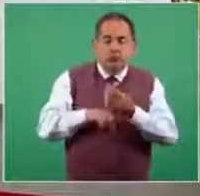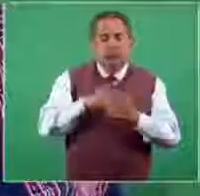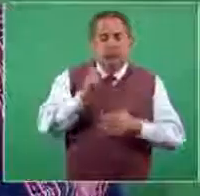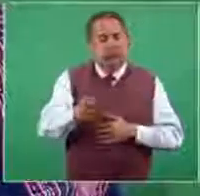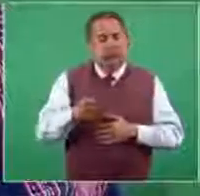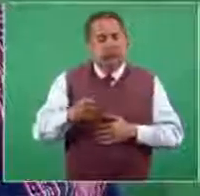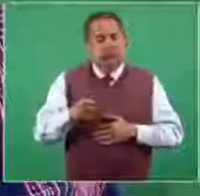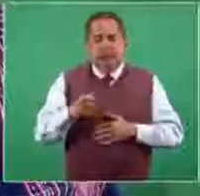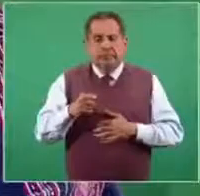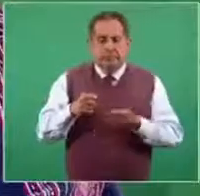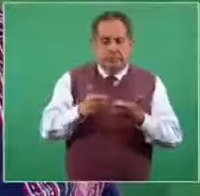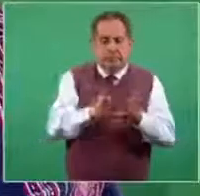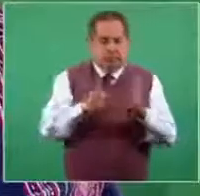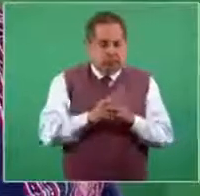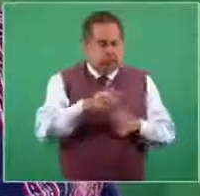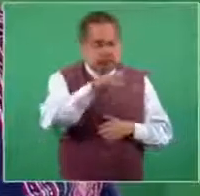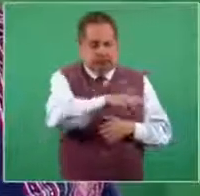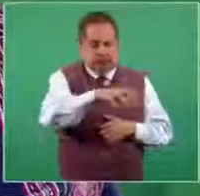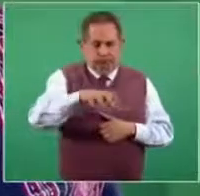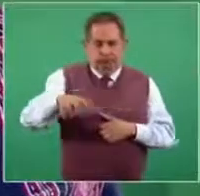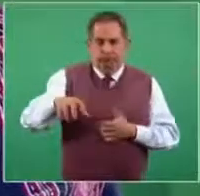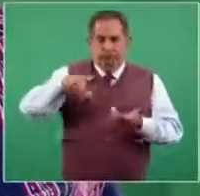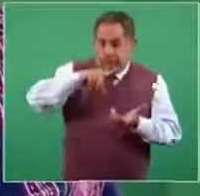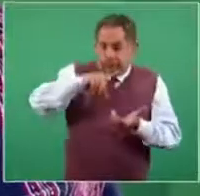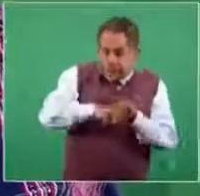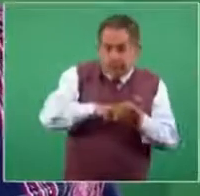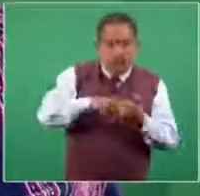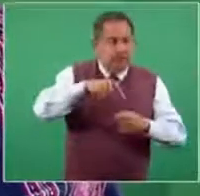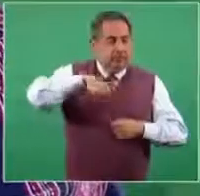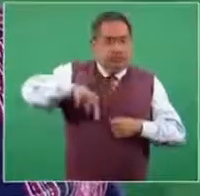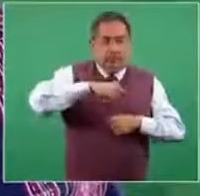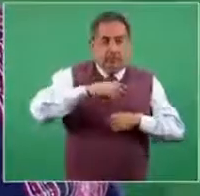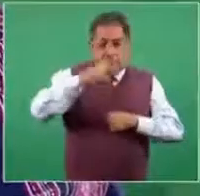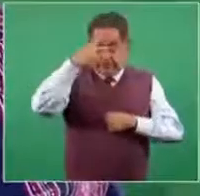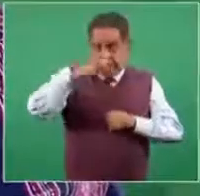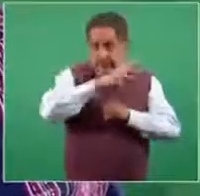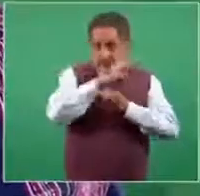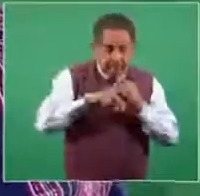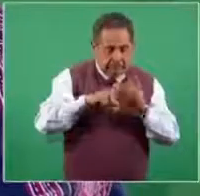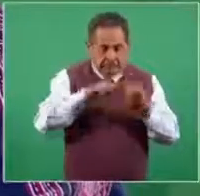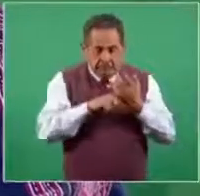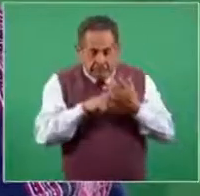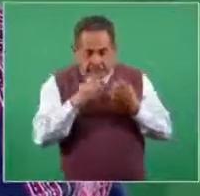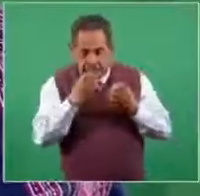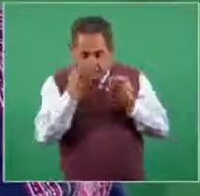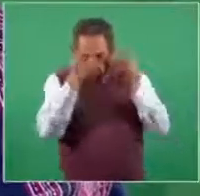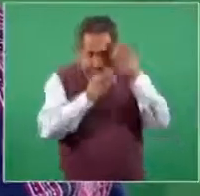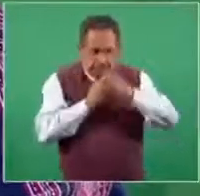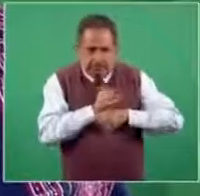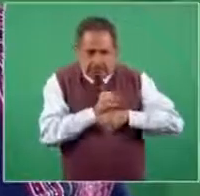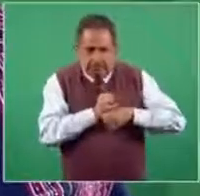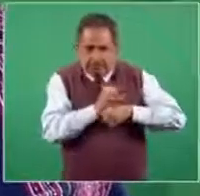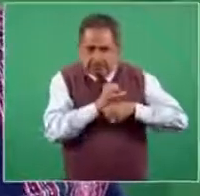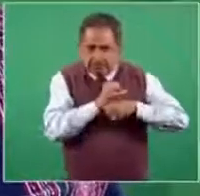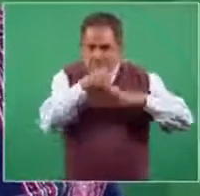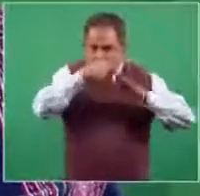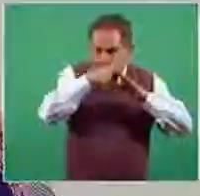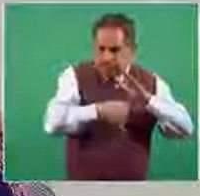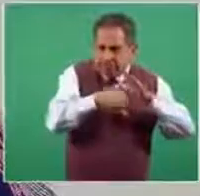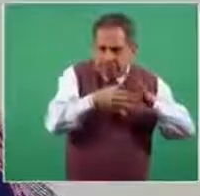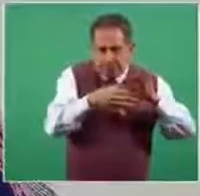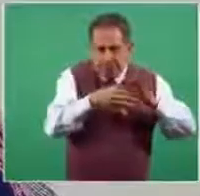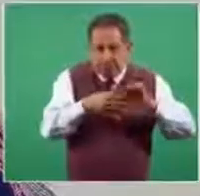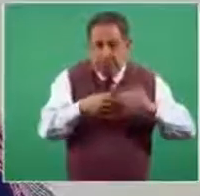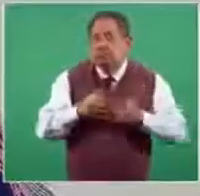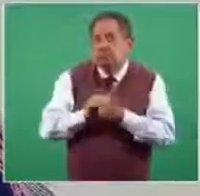que se tienen los grupos de investigación dentro de nuestro país y también aquellos avances que se ha